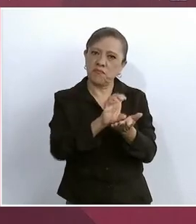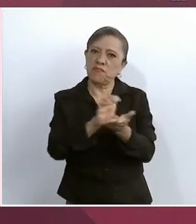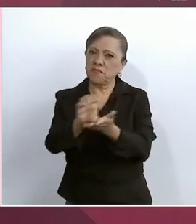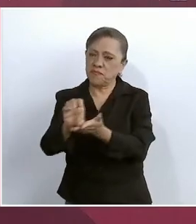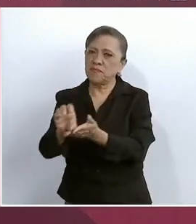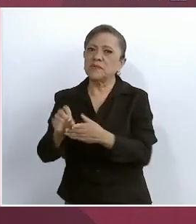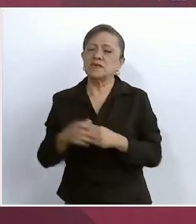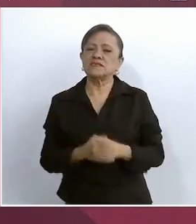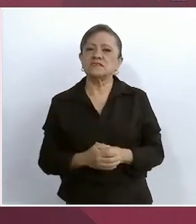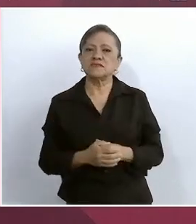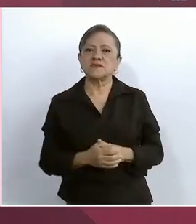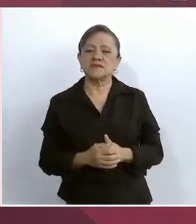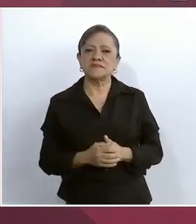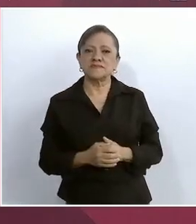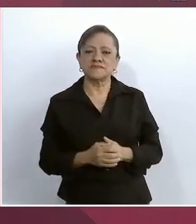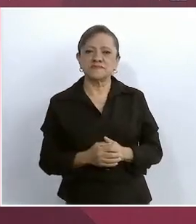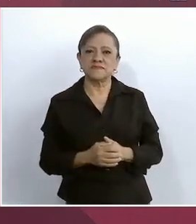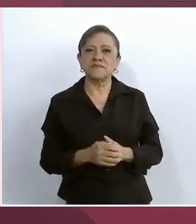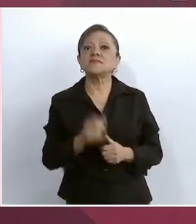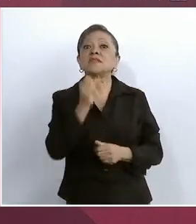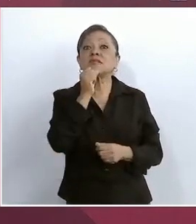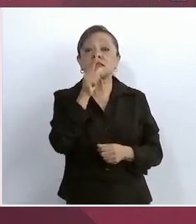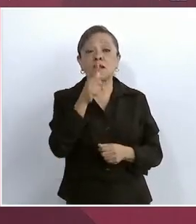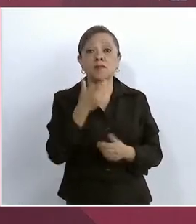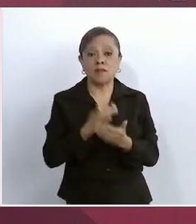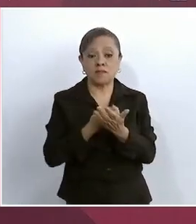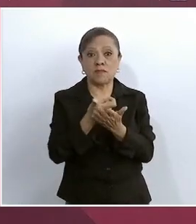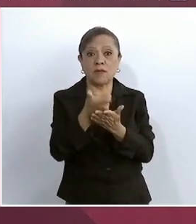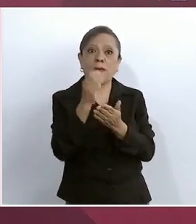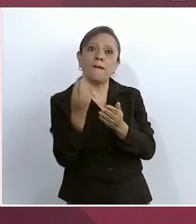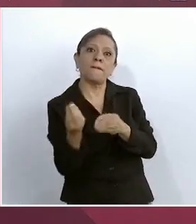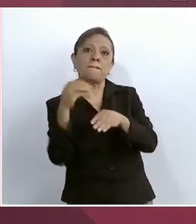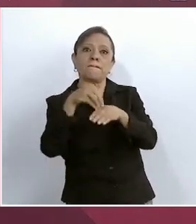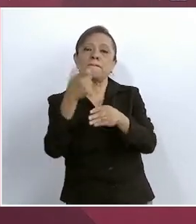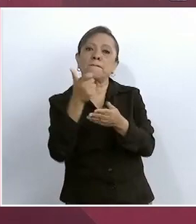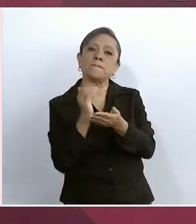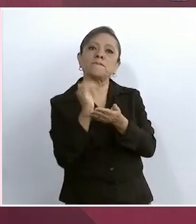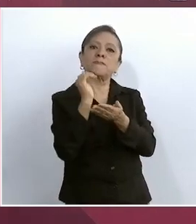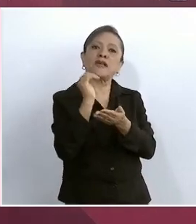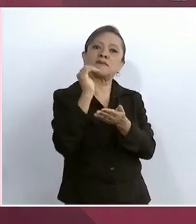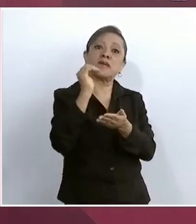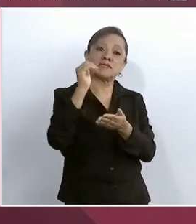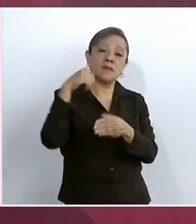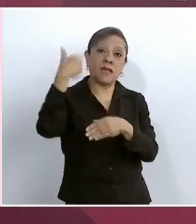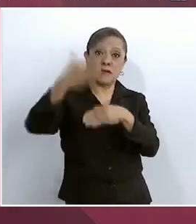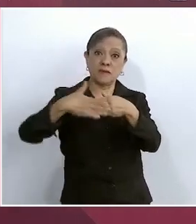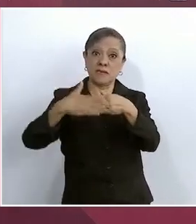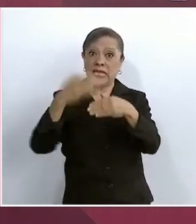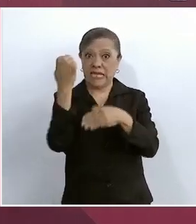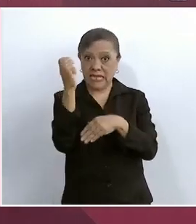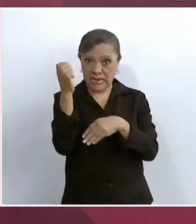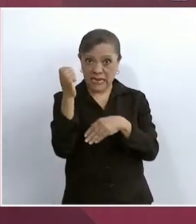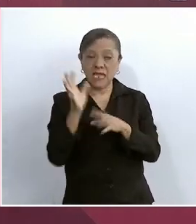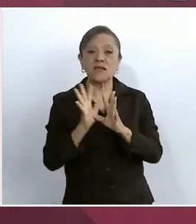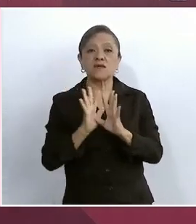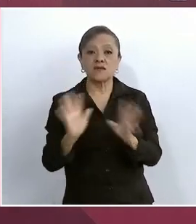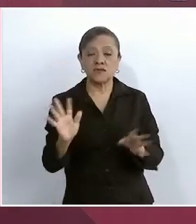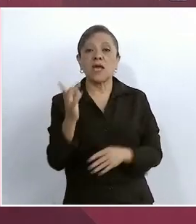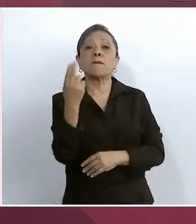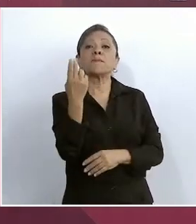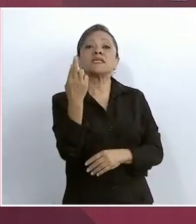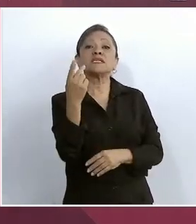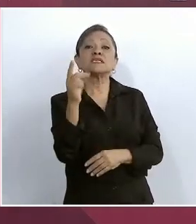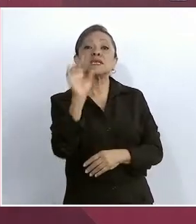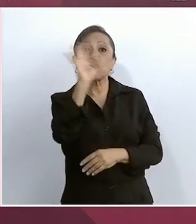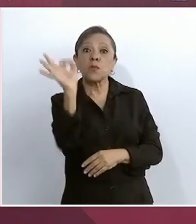Vamos incluso a incrementarla para enero, ya va a ser 25 por